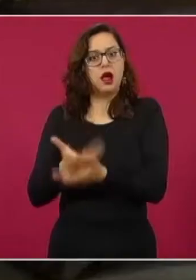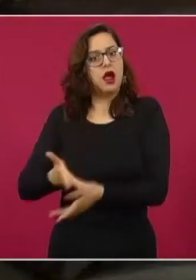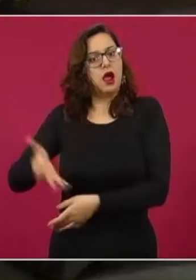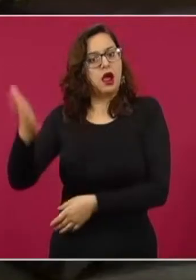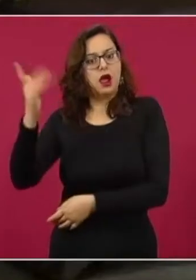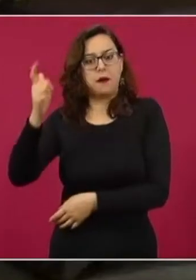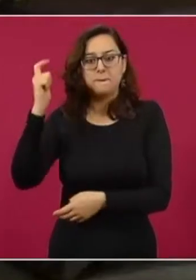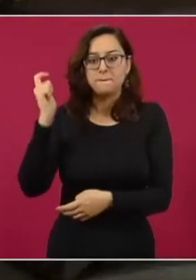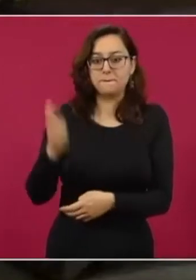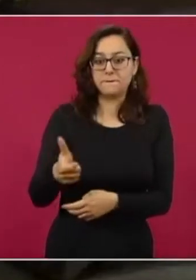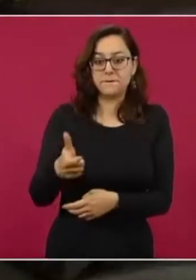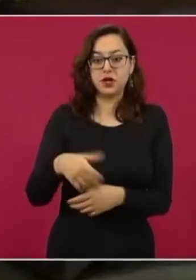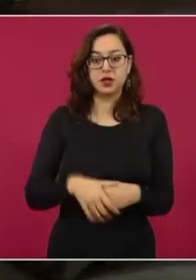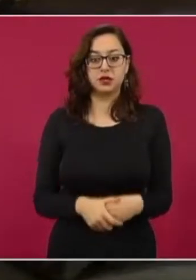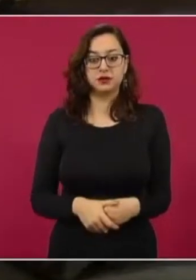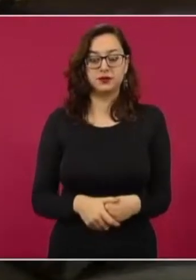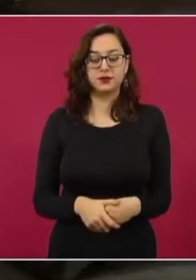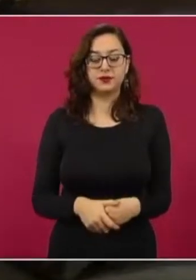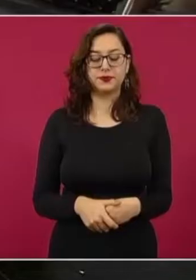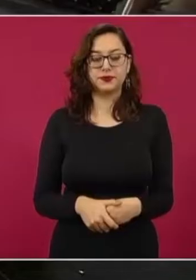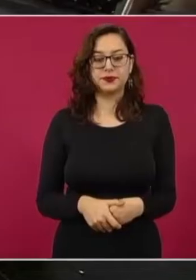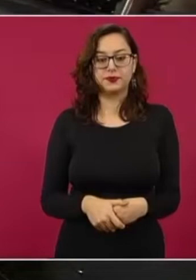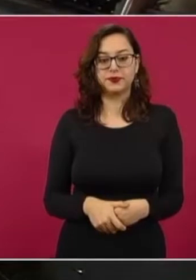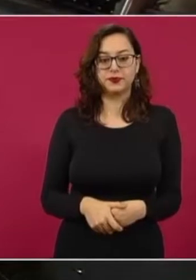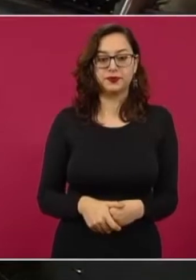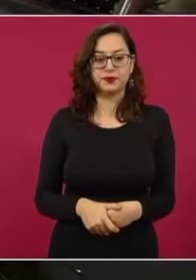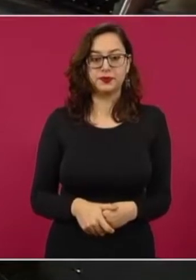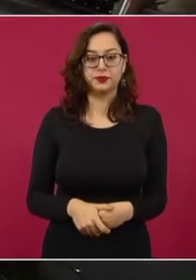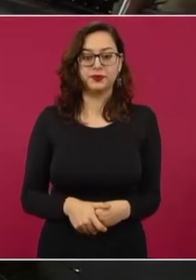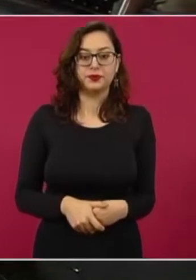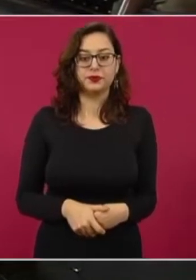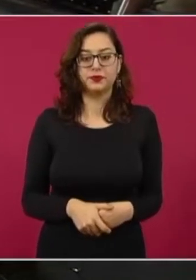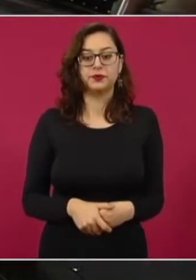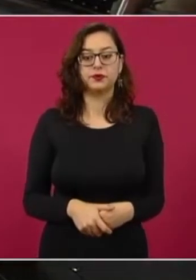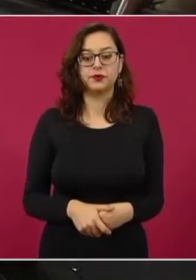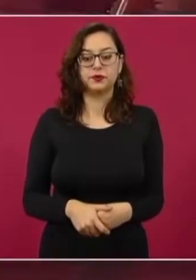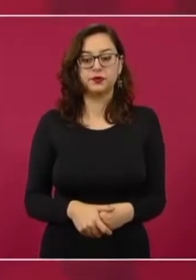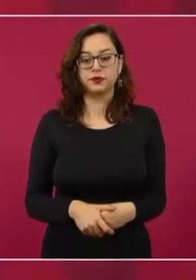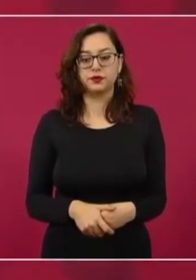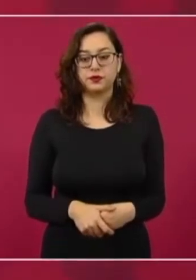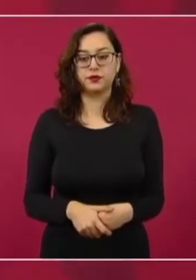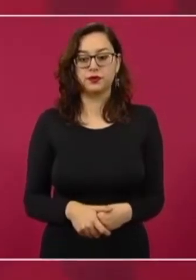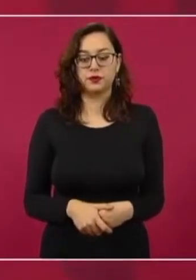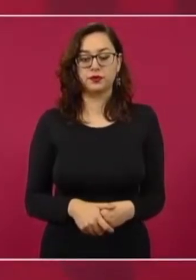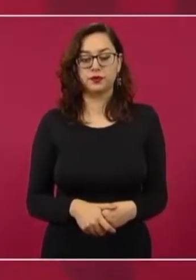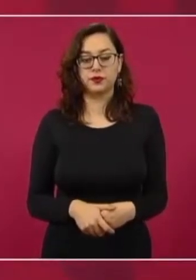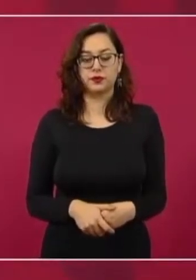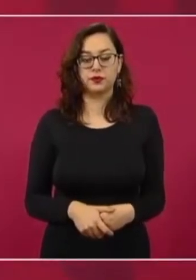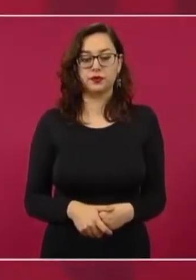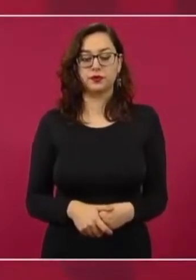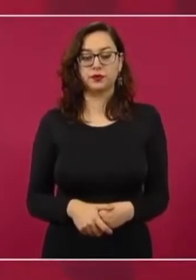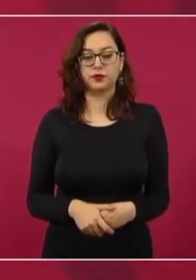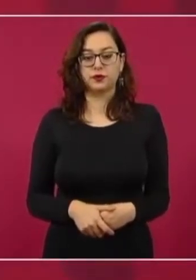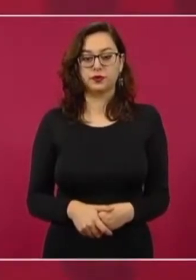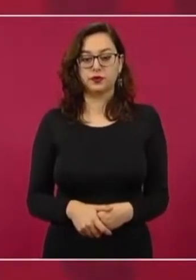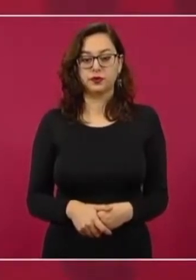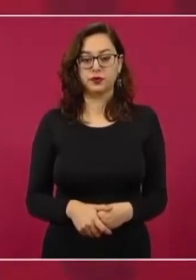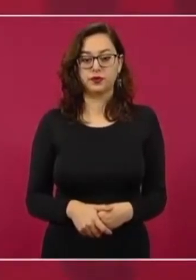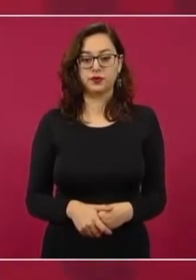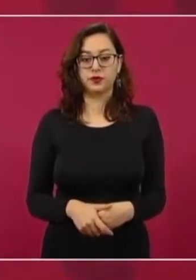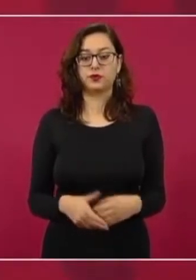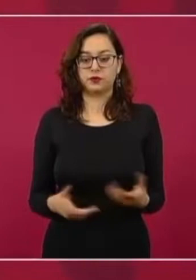que se revise cuánto subsidio